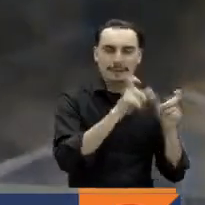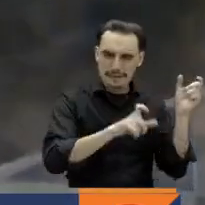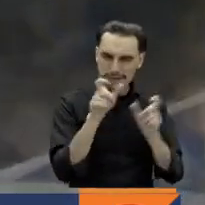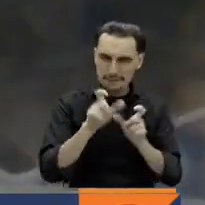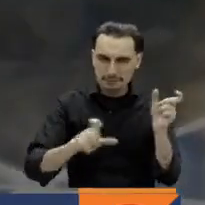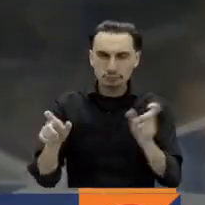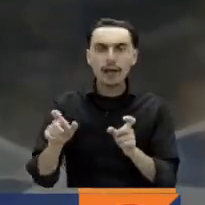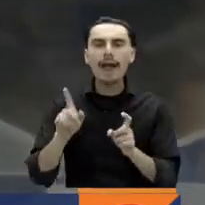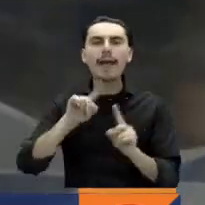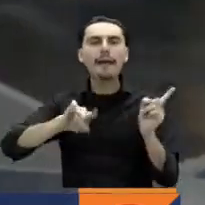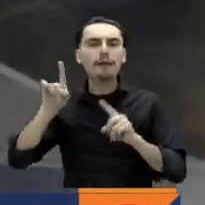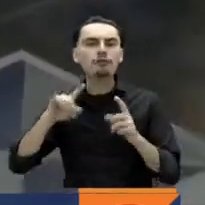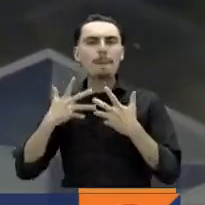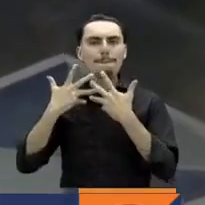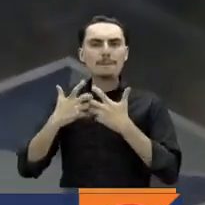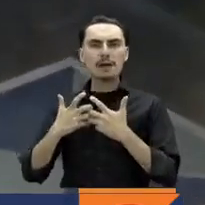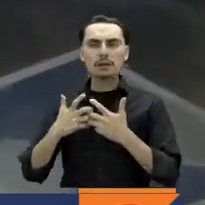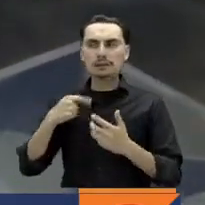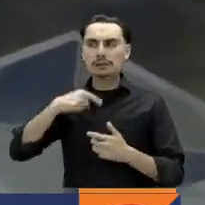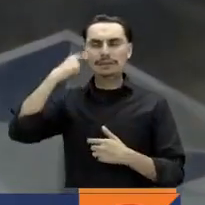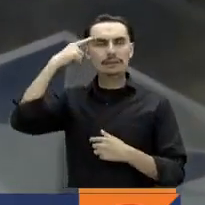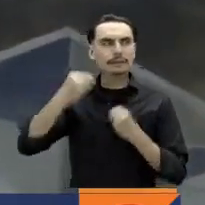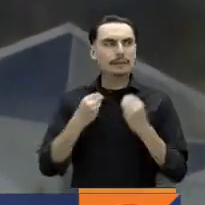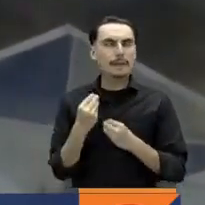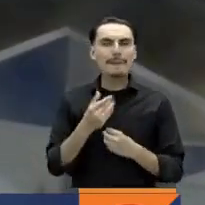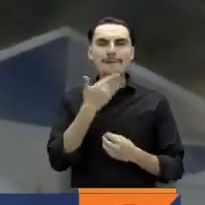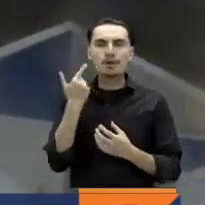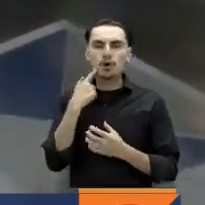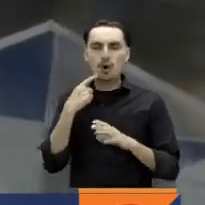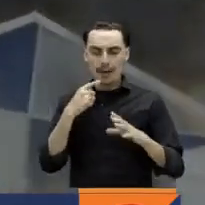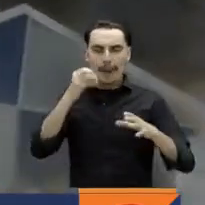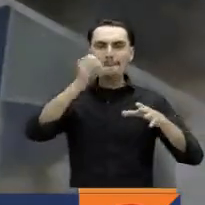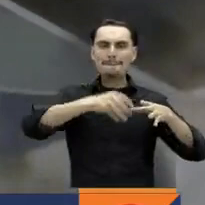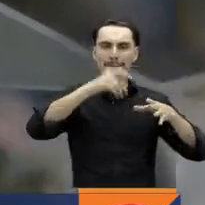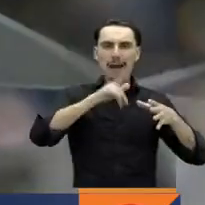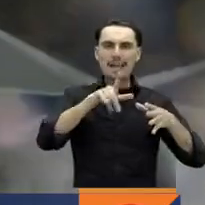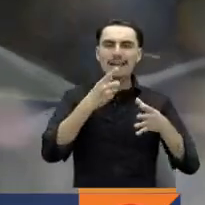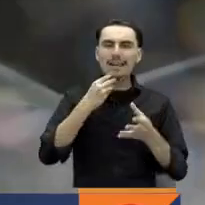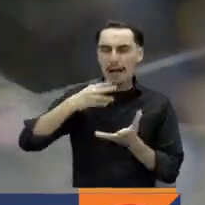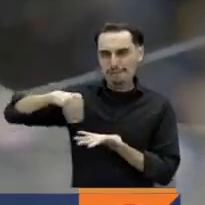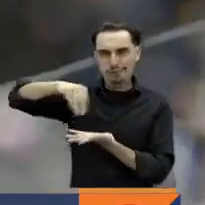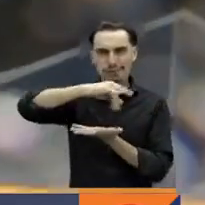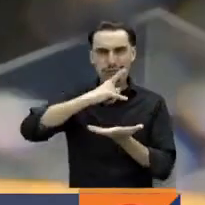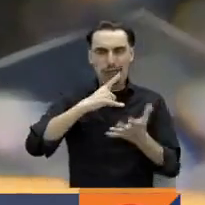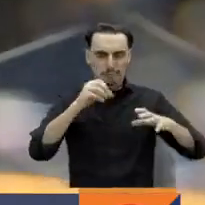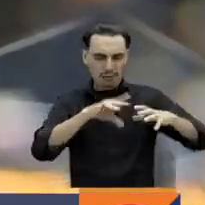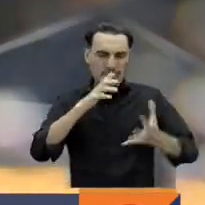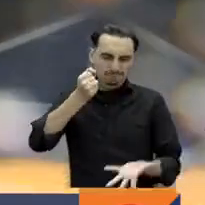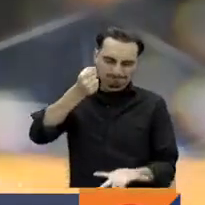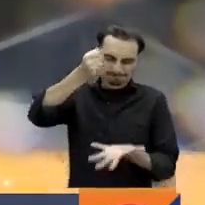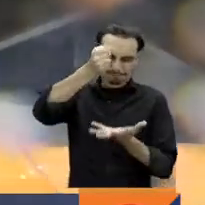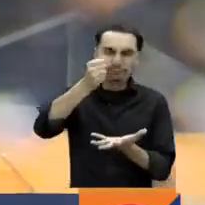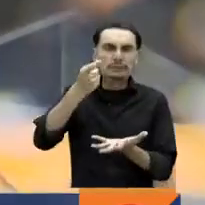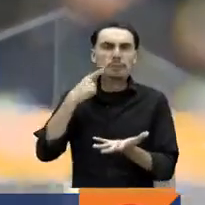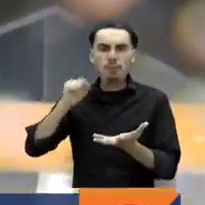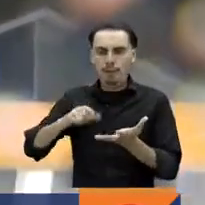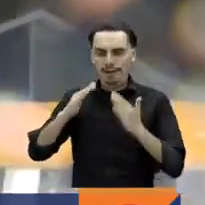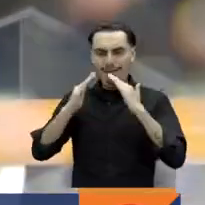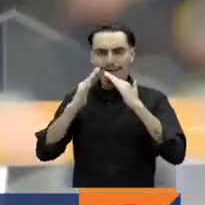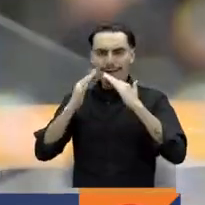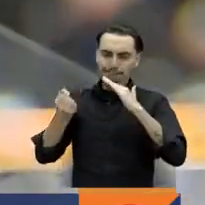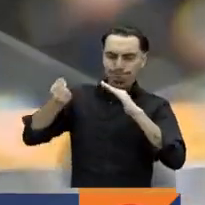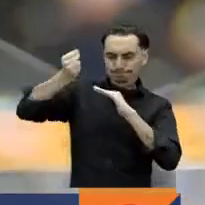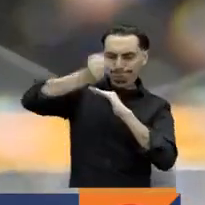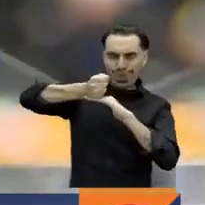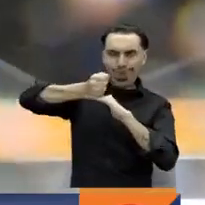algunos empresarios decidieron llenar sacos de arena para ponerlos sobre los tejados y de esta manera hacer contrapeso a la fuerza